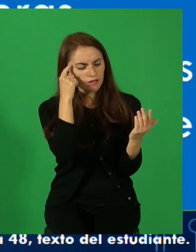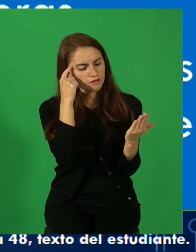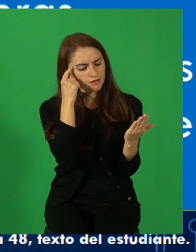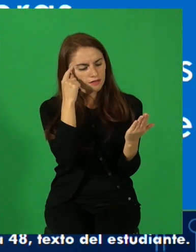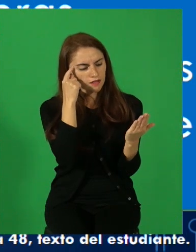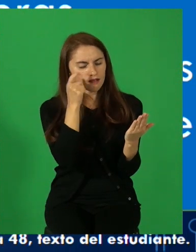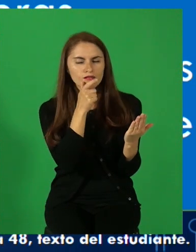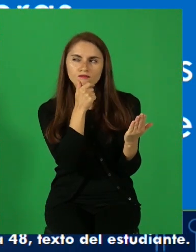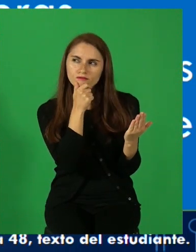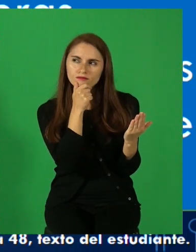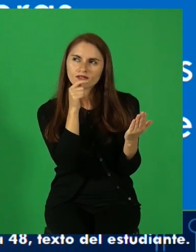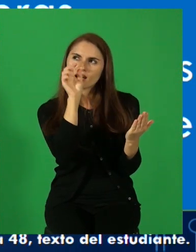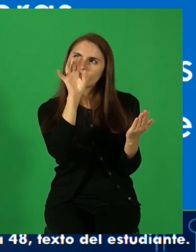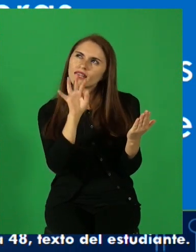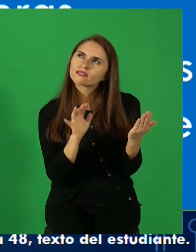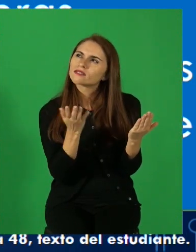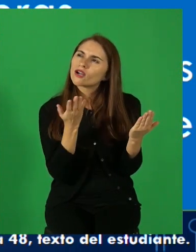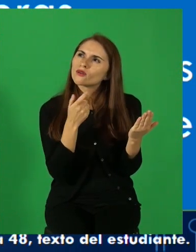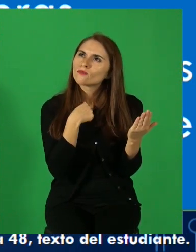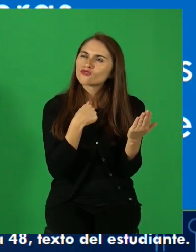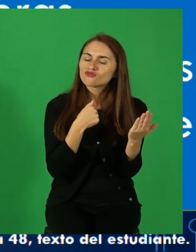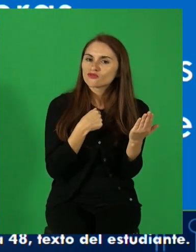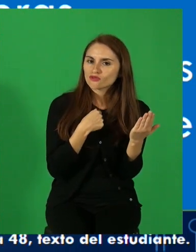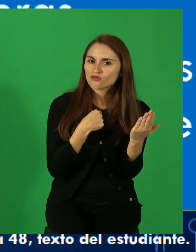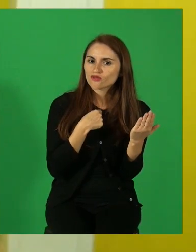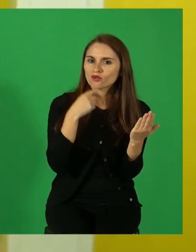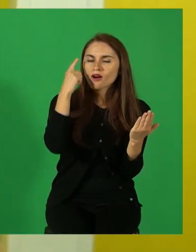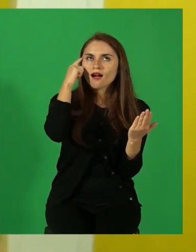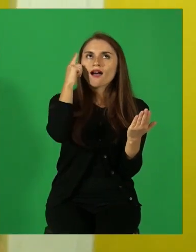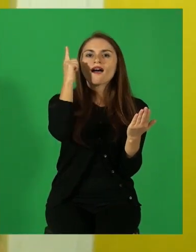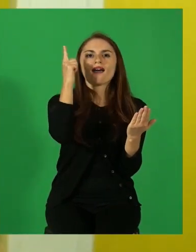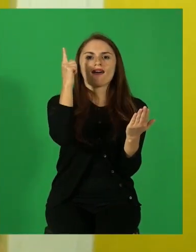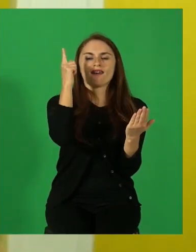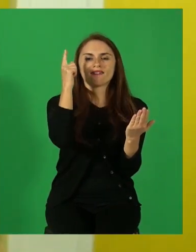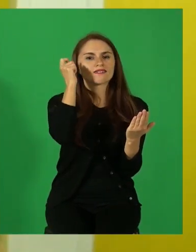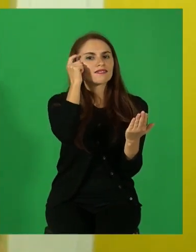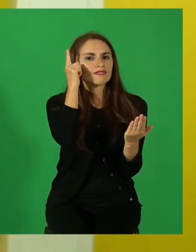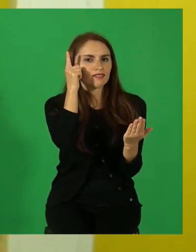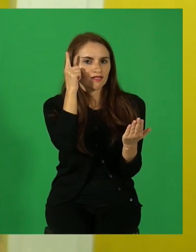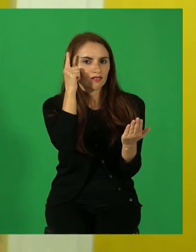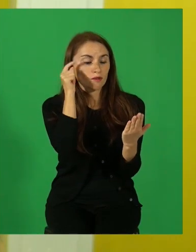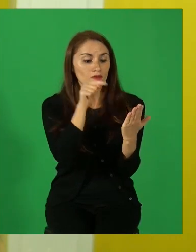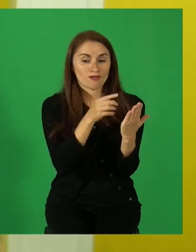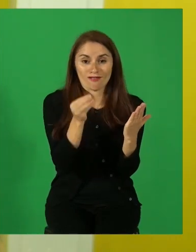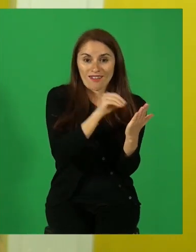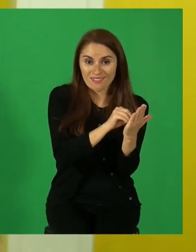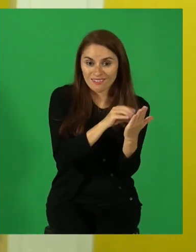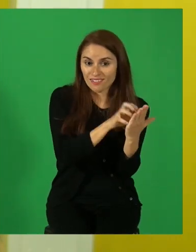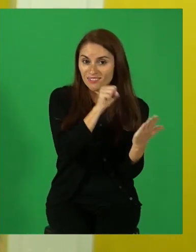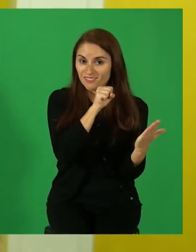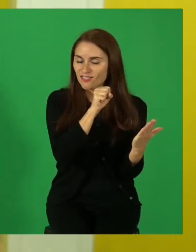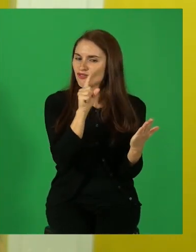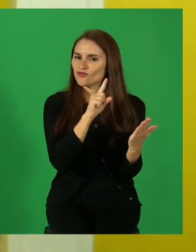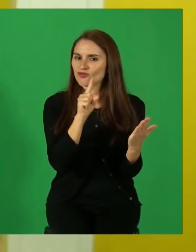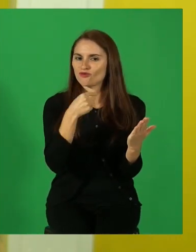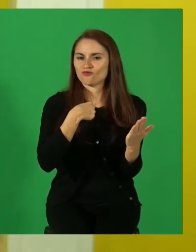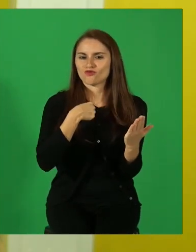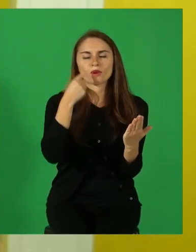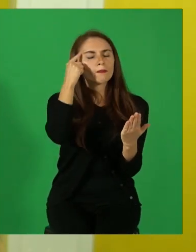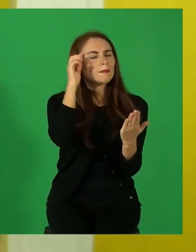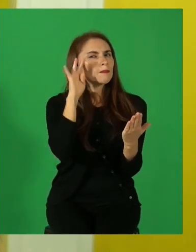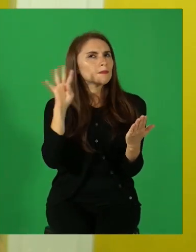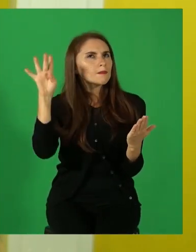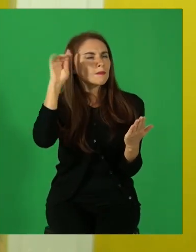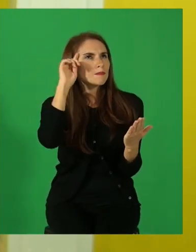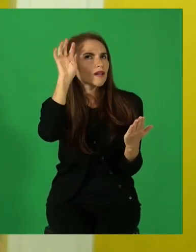personaje a partir de lo que dice, de lo que hace, a partir de lo que piensa.